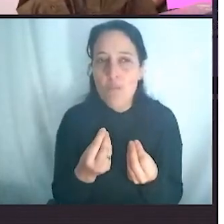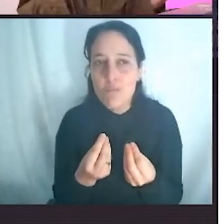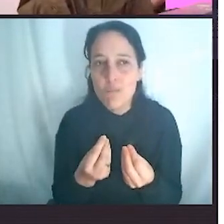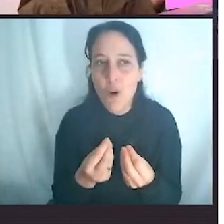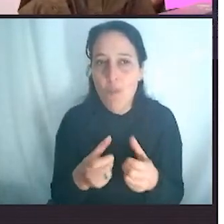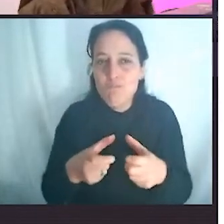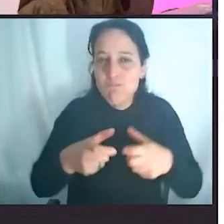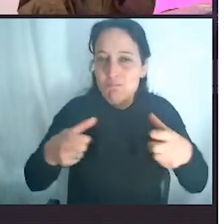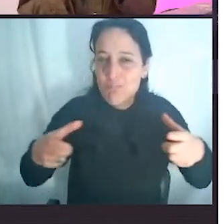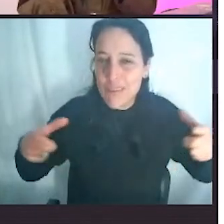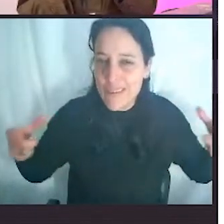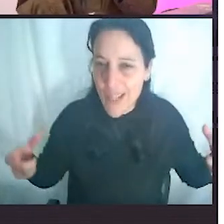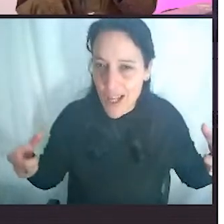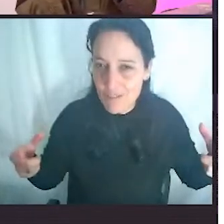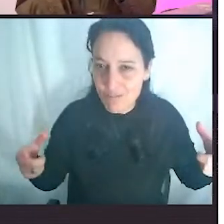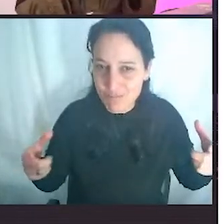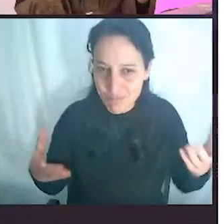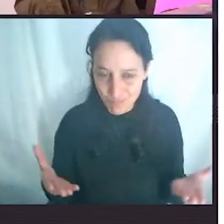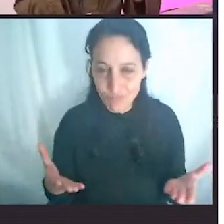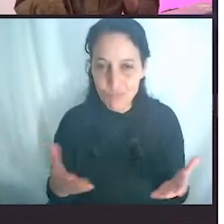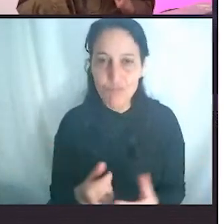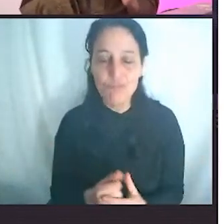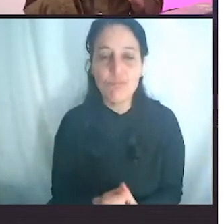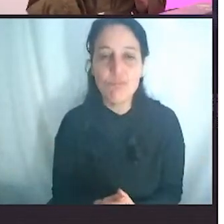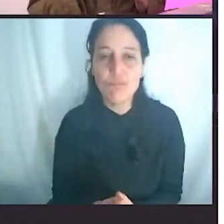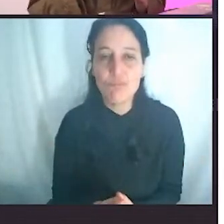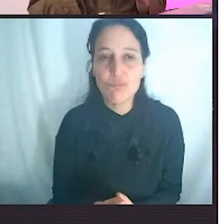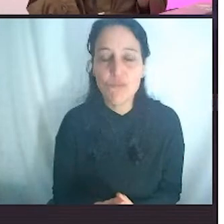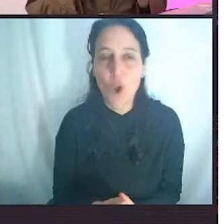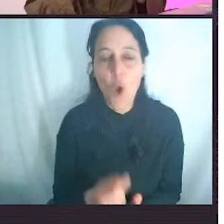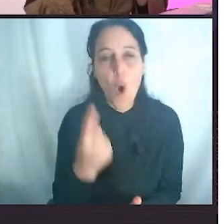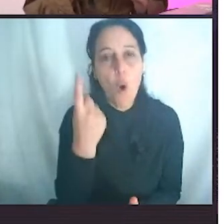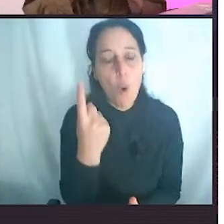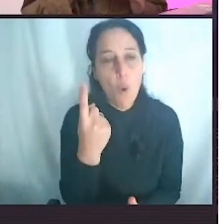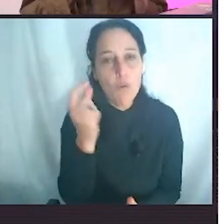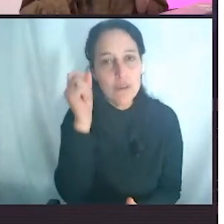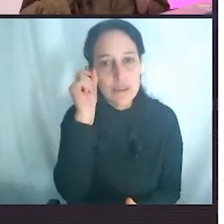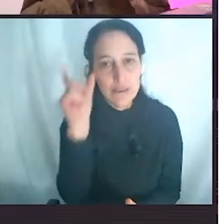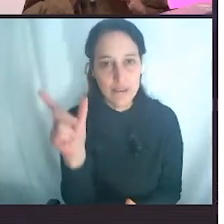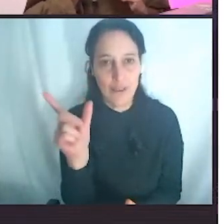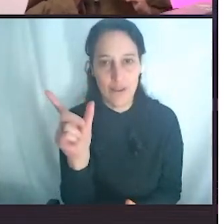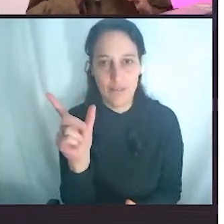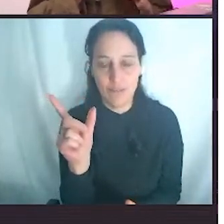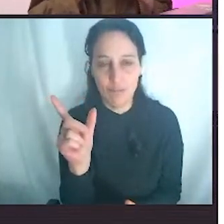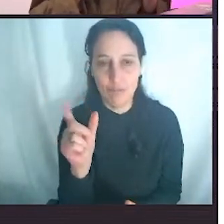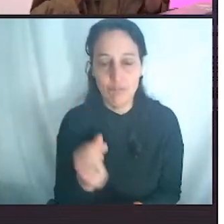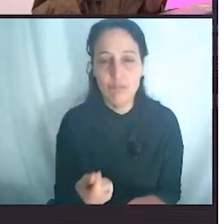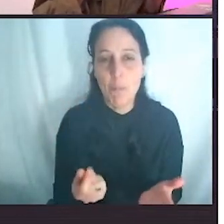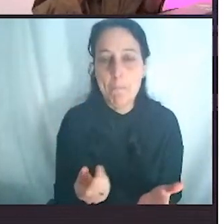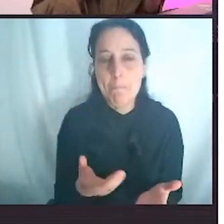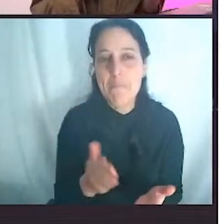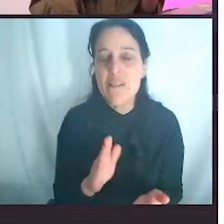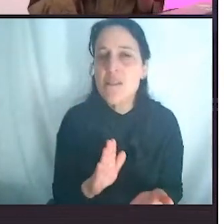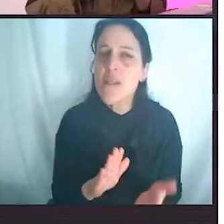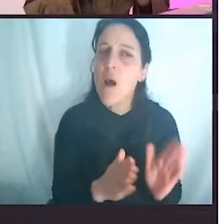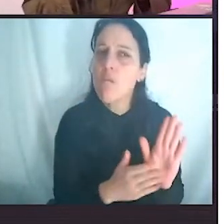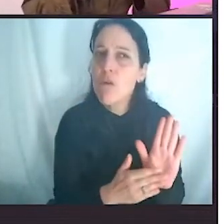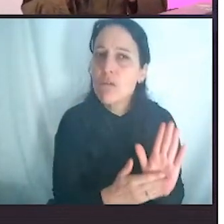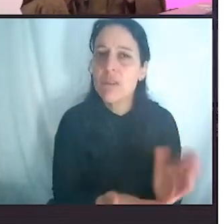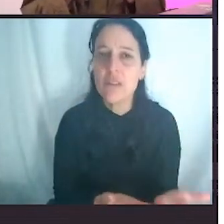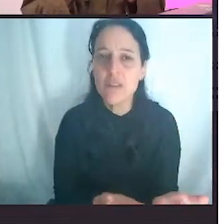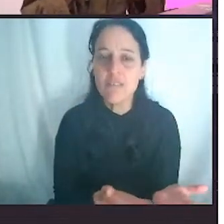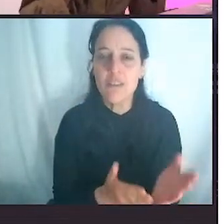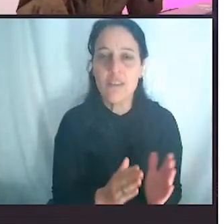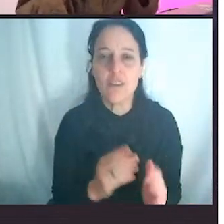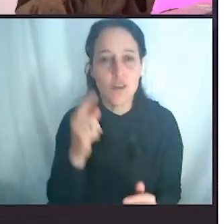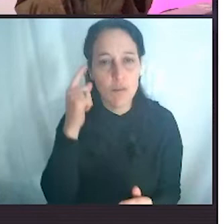multiplicarlo, que había algo que nos podía servir, que era la idea de pensar en una certificación. Muchas empresas, cuando trabajan